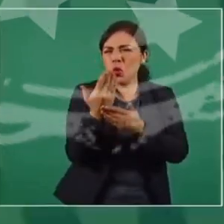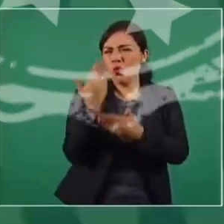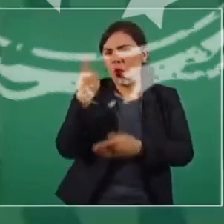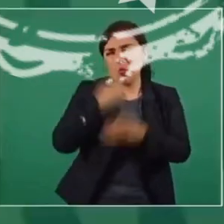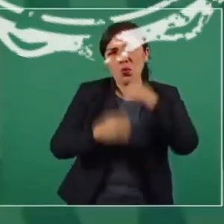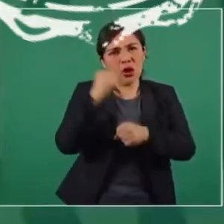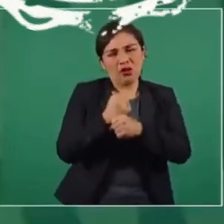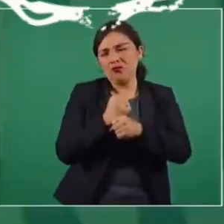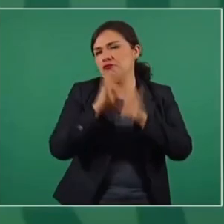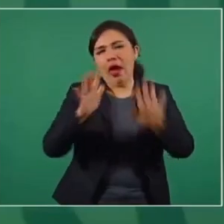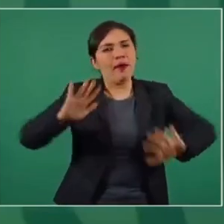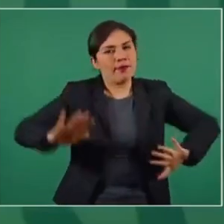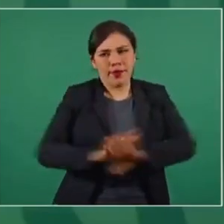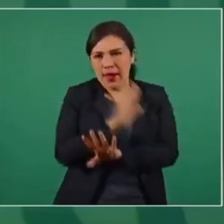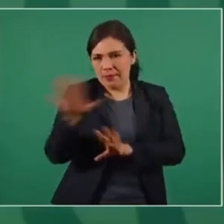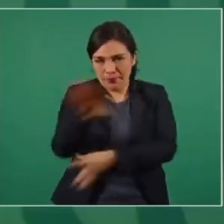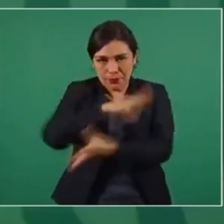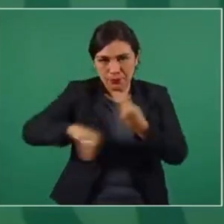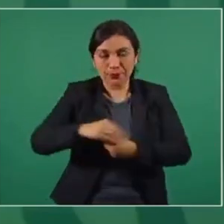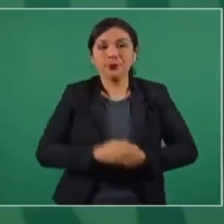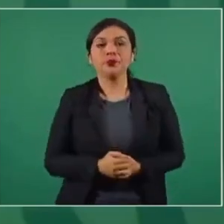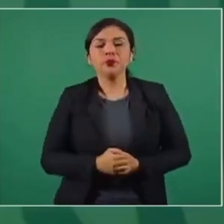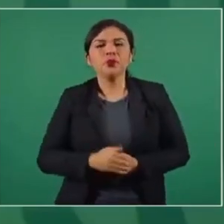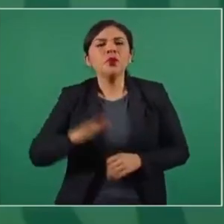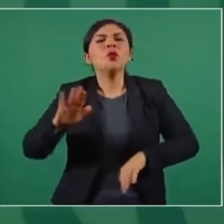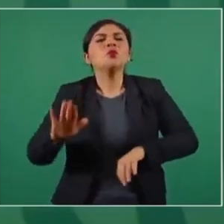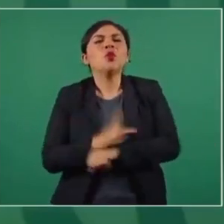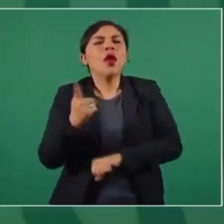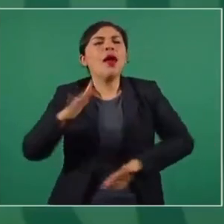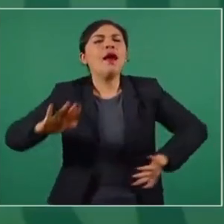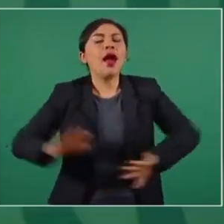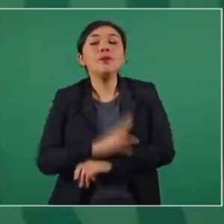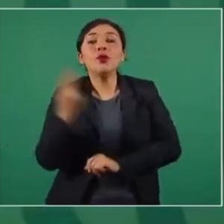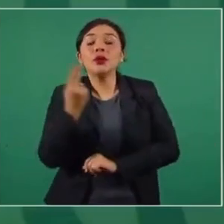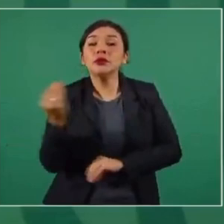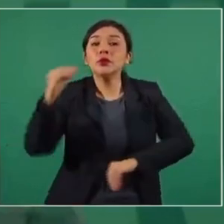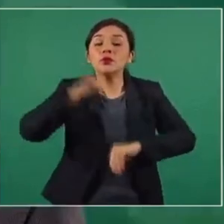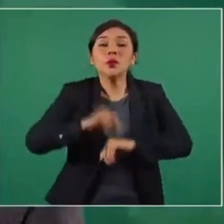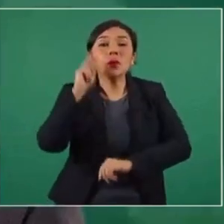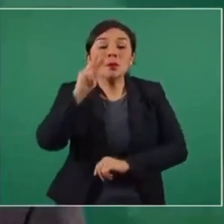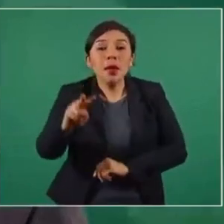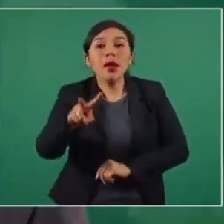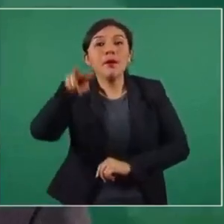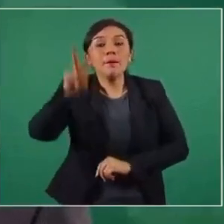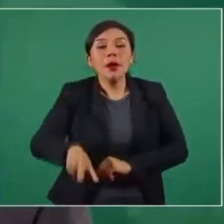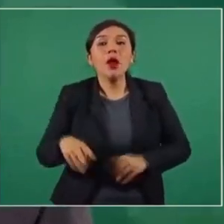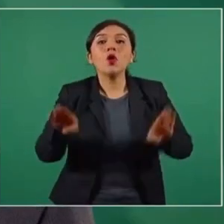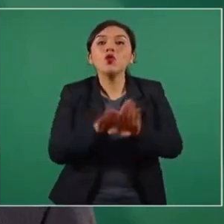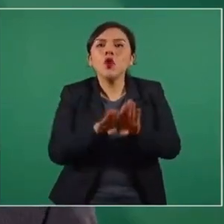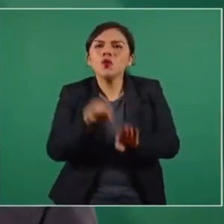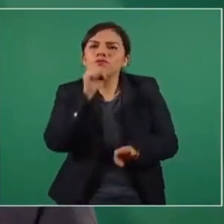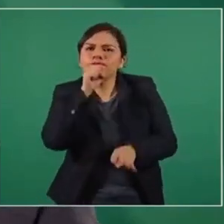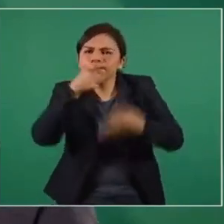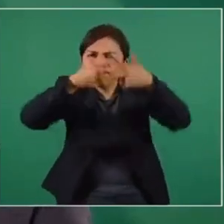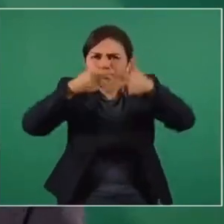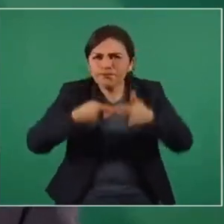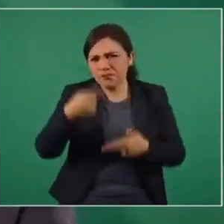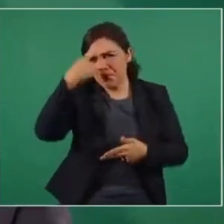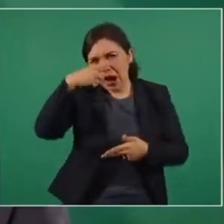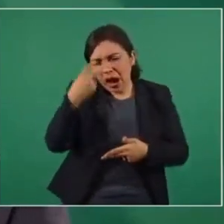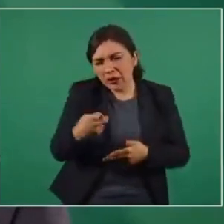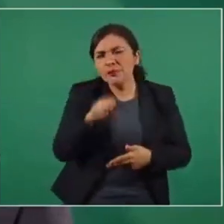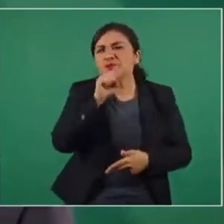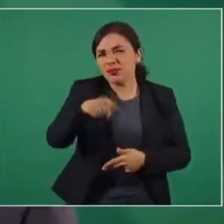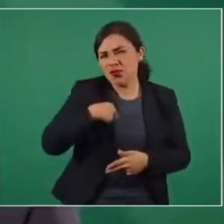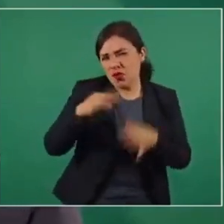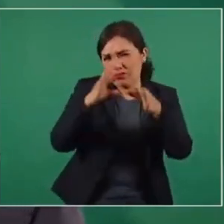El cambio consiste principalmente en reconocer con los indicadores técnicos y la escala de medición lo que acabamos de